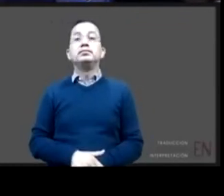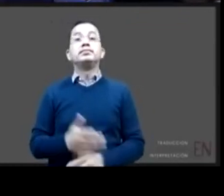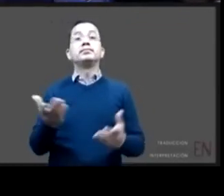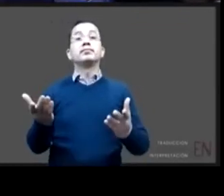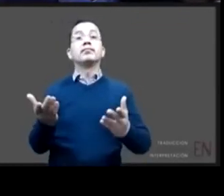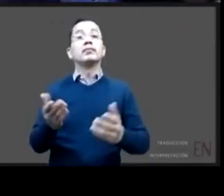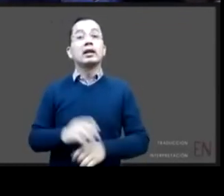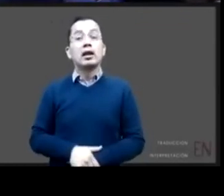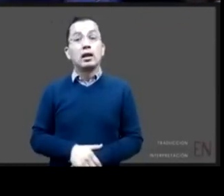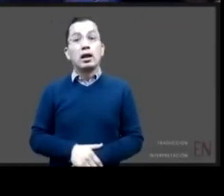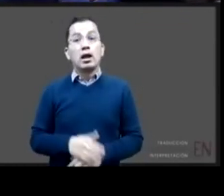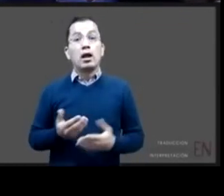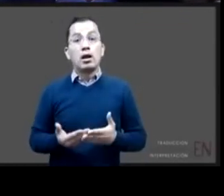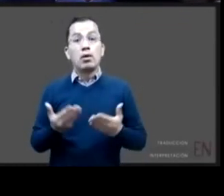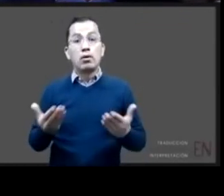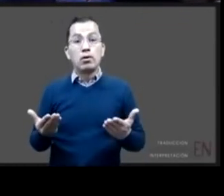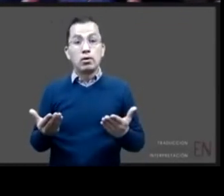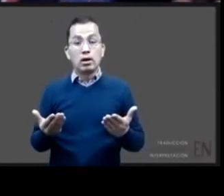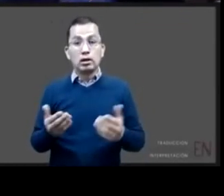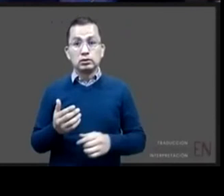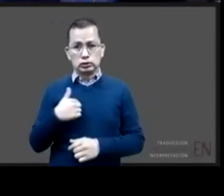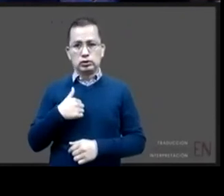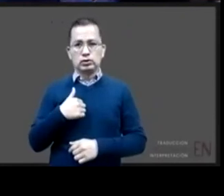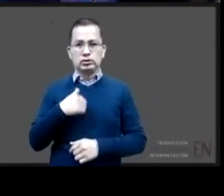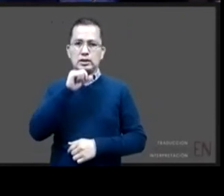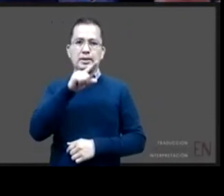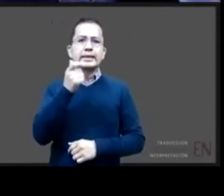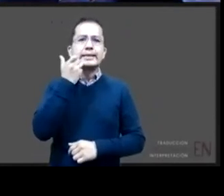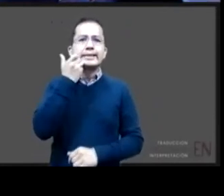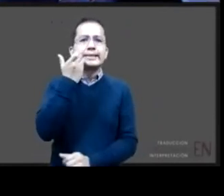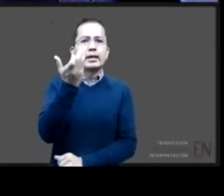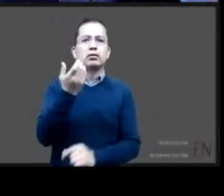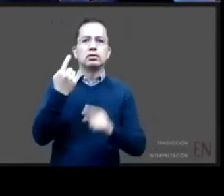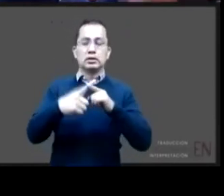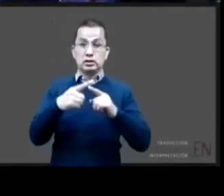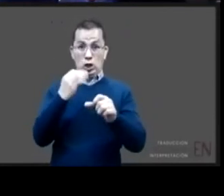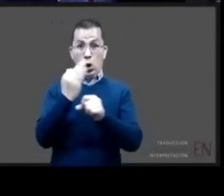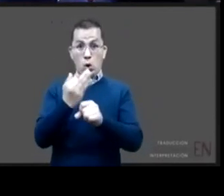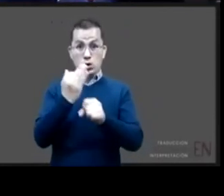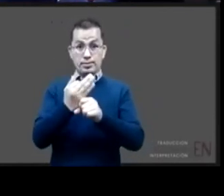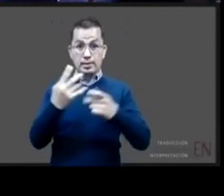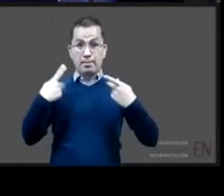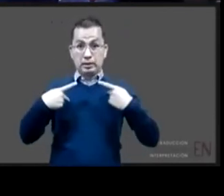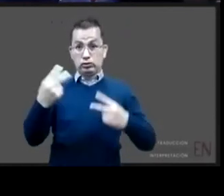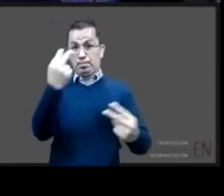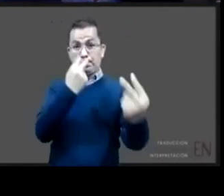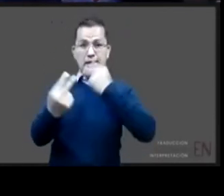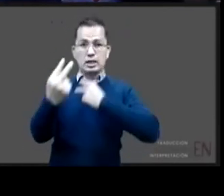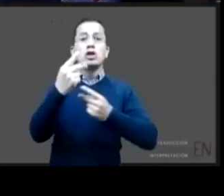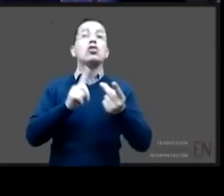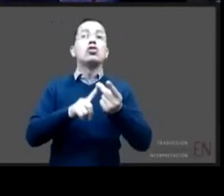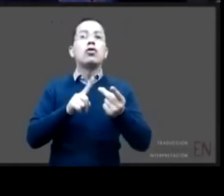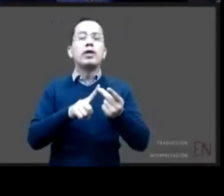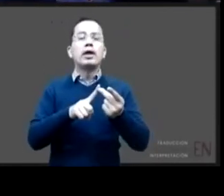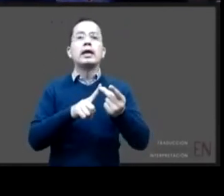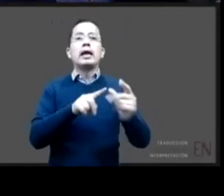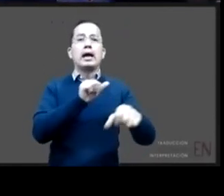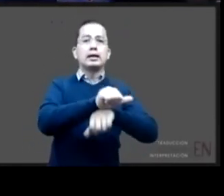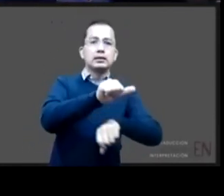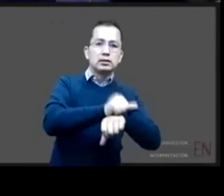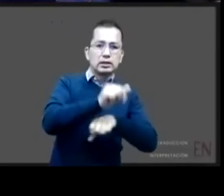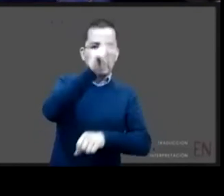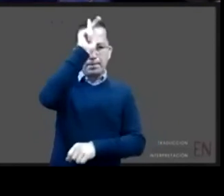vamos a quiero agradecerle además a quienes están conectados de Argentina de Perú de Costa Rica de los